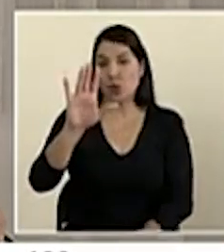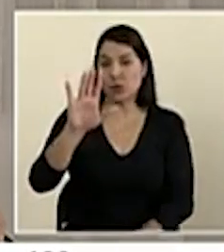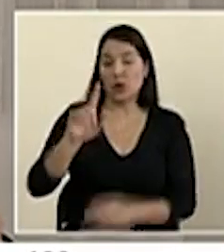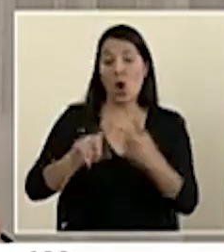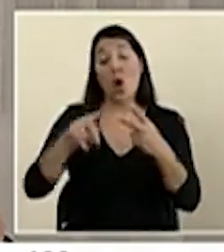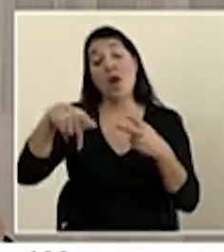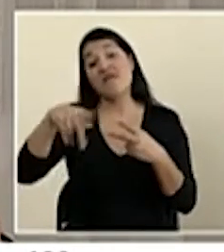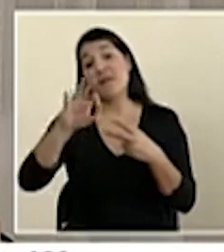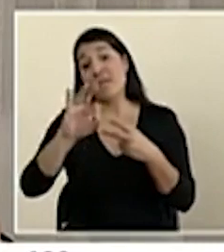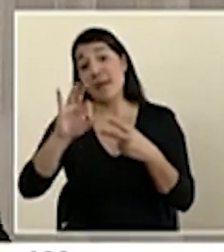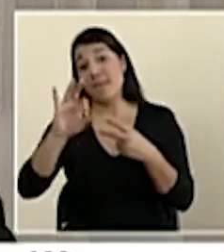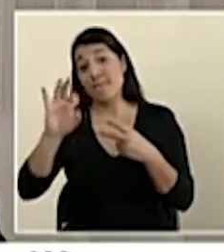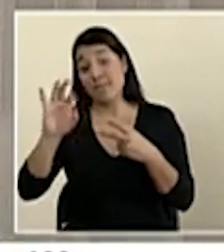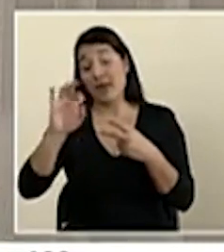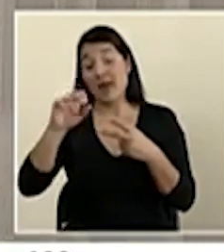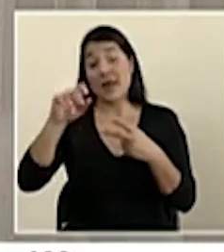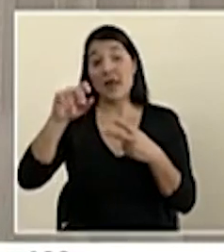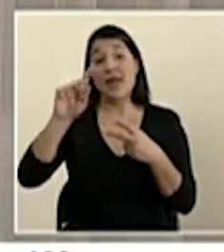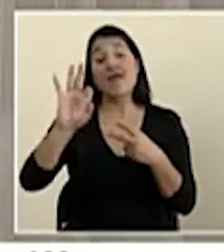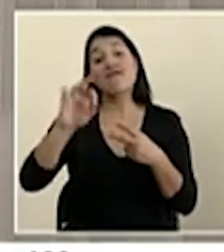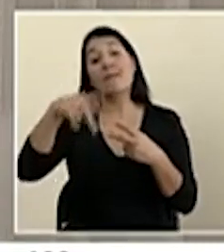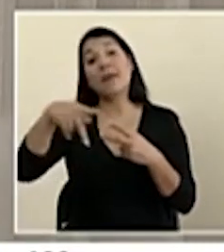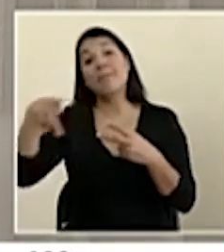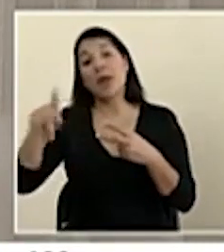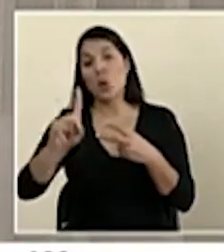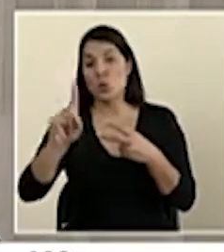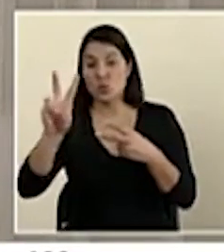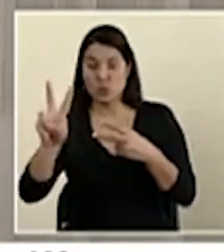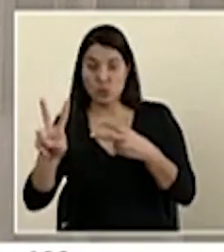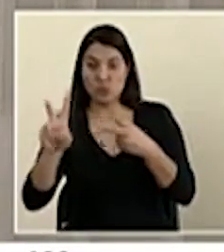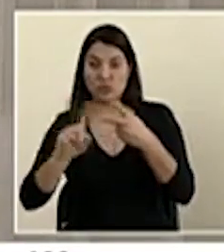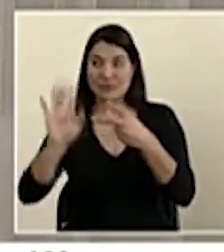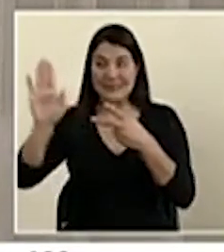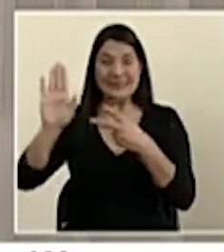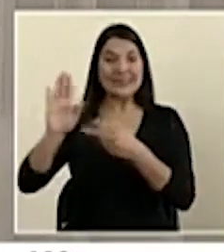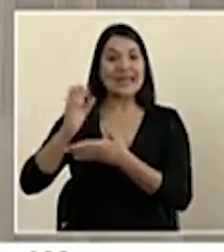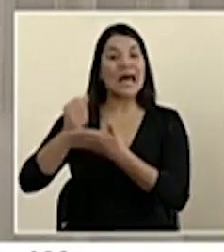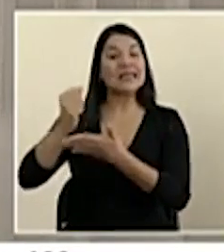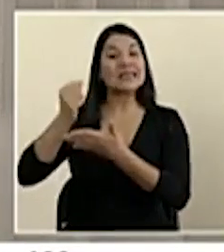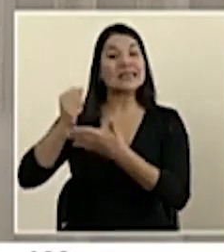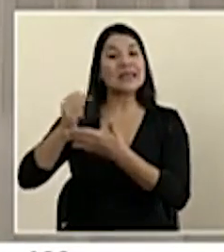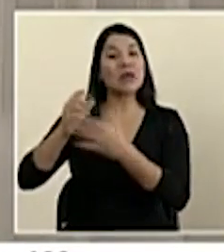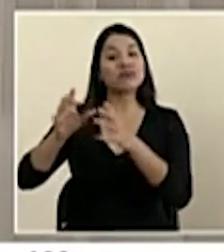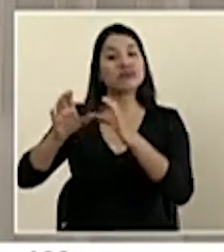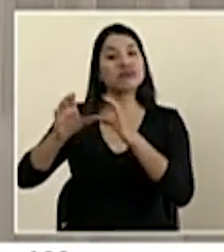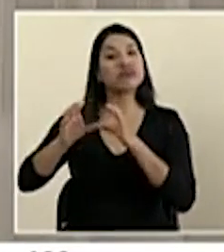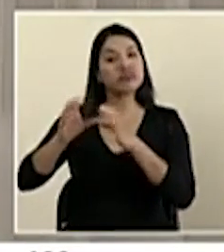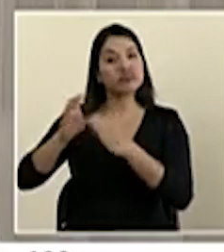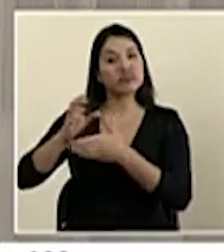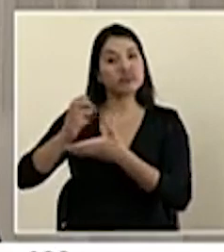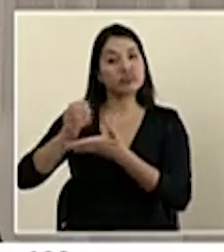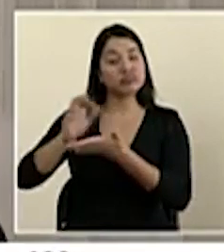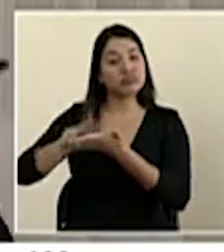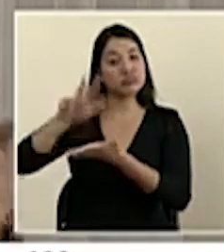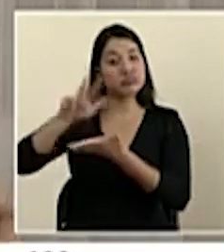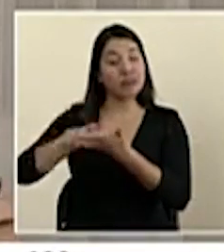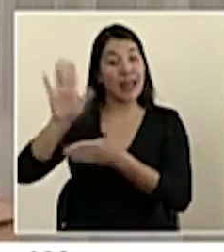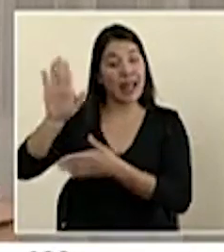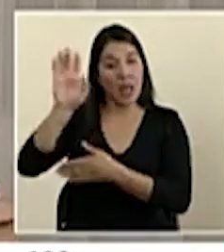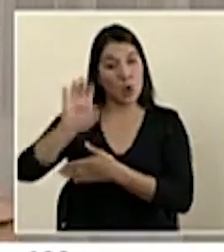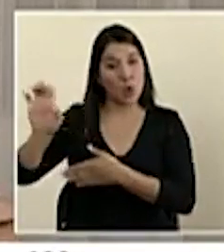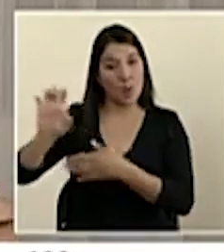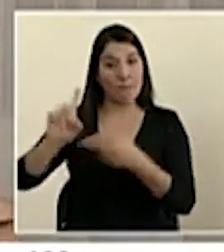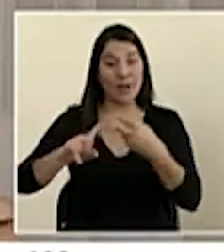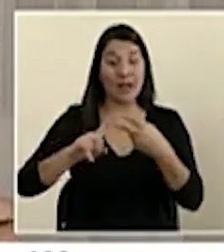FPP12, que son las que tienen certificación europea, las N95 tienen una certificación estadounidense, pues fijarse que tengan ese